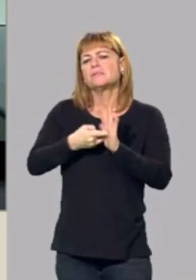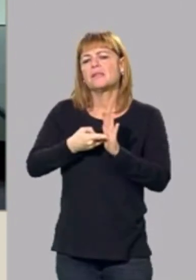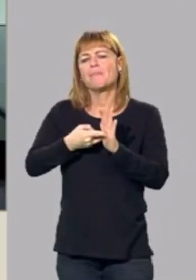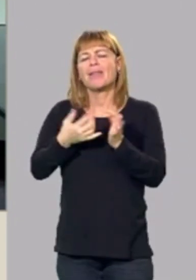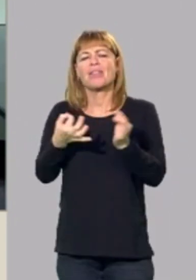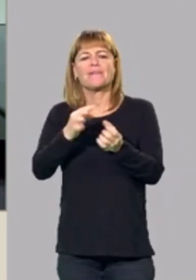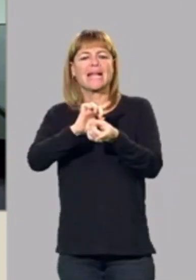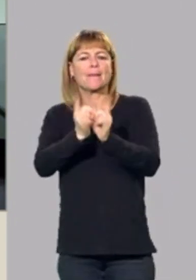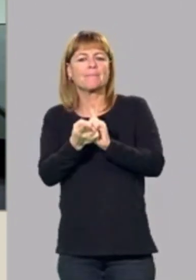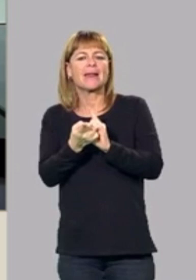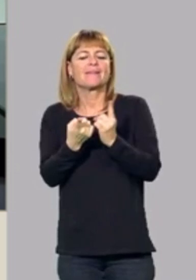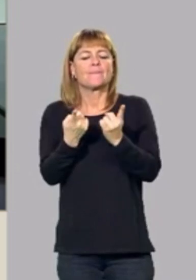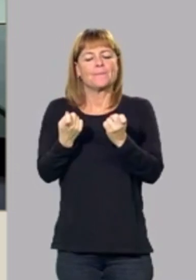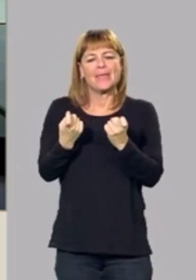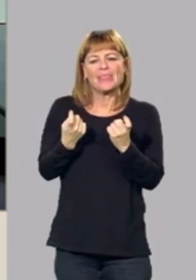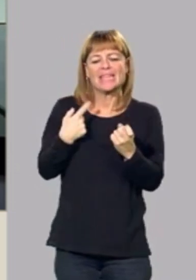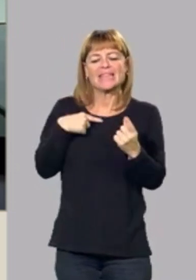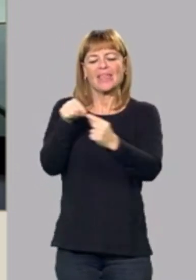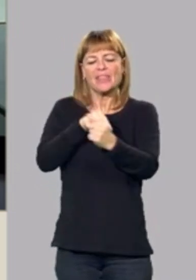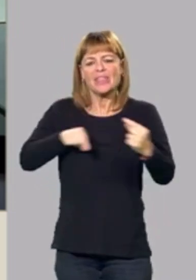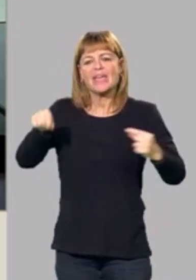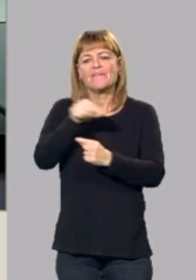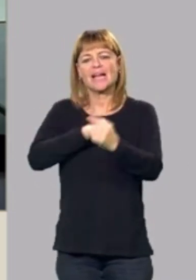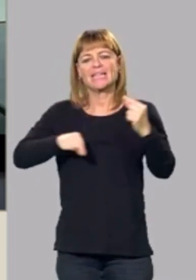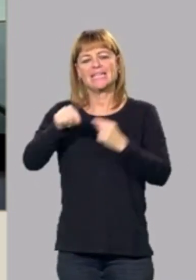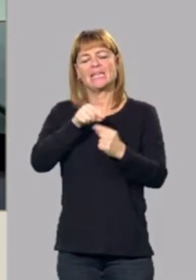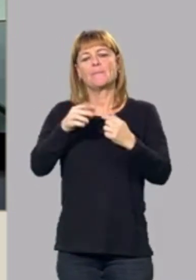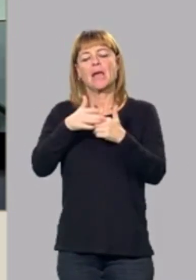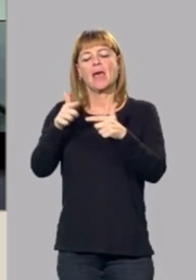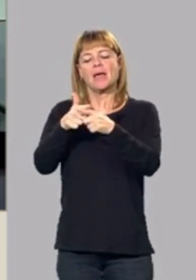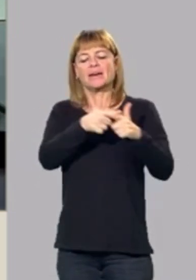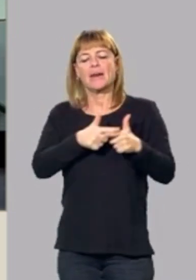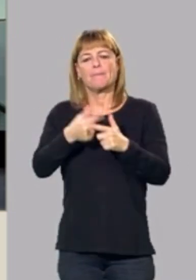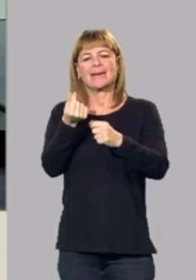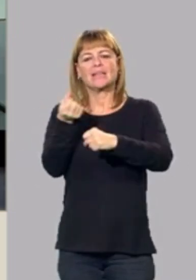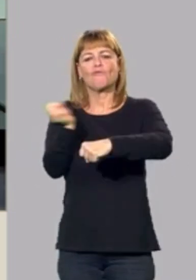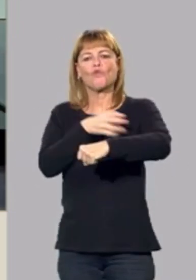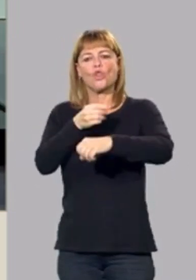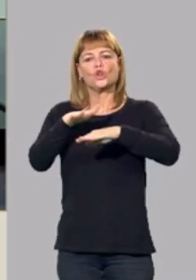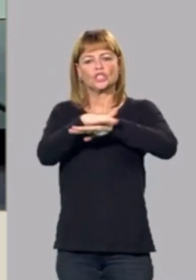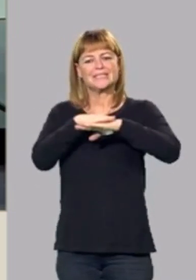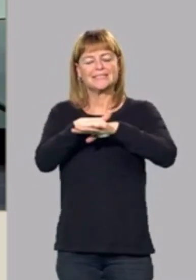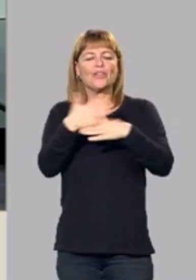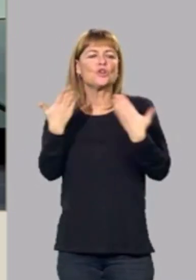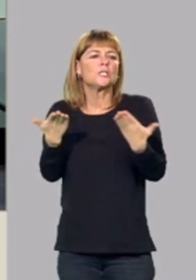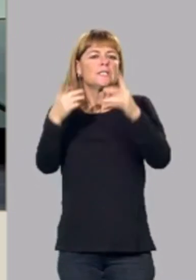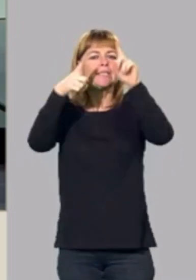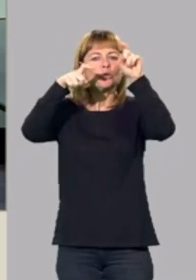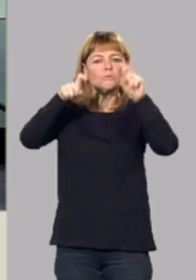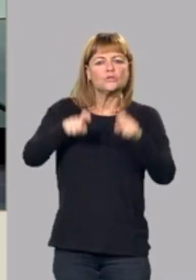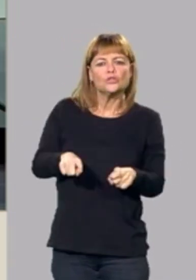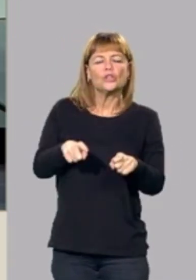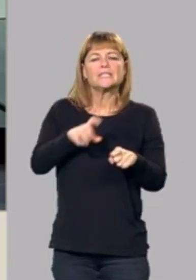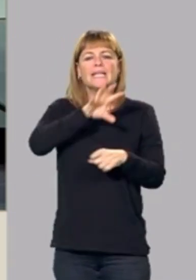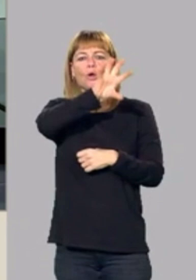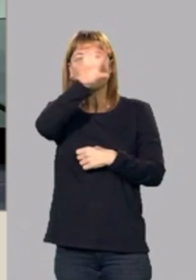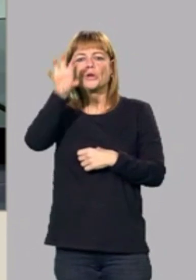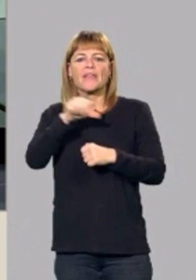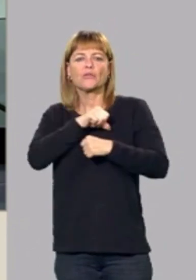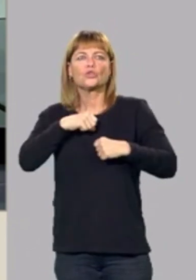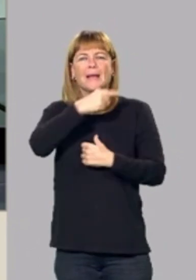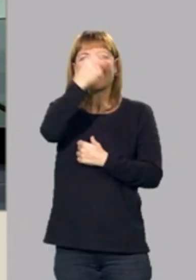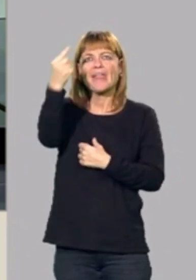cambiar, que está pendiente de debatir para cómo se reparten los fondos del Estado, qué cuestiones se tienen en cuenta de cada comunidad autónoma.